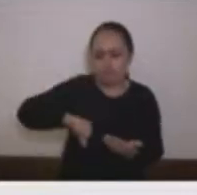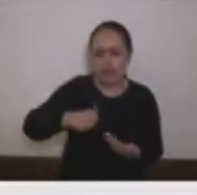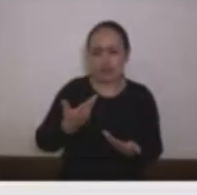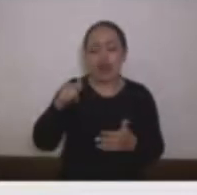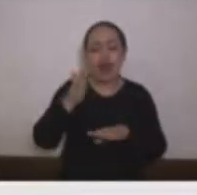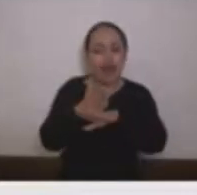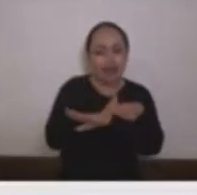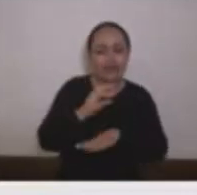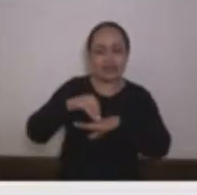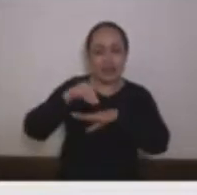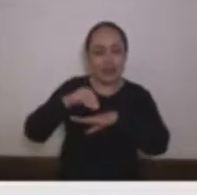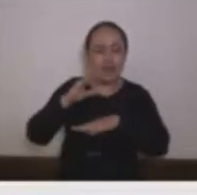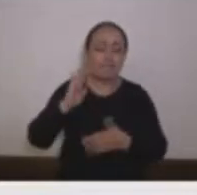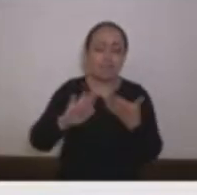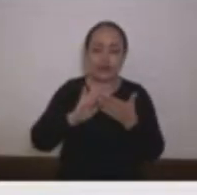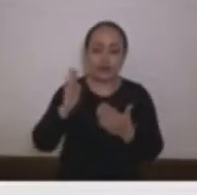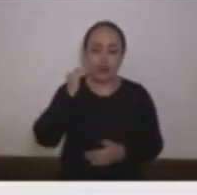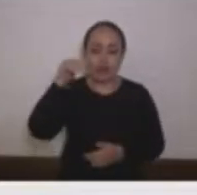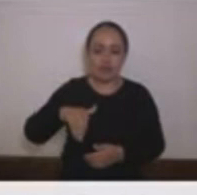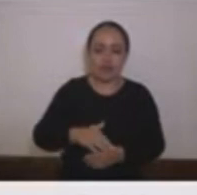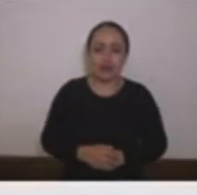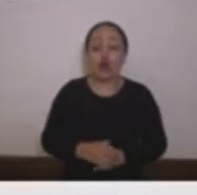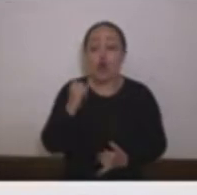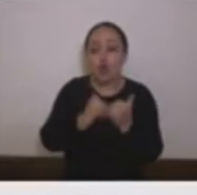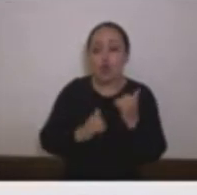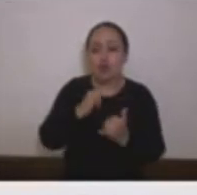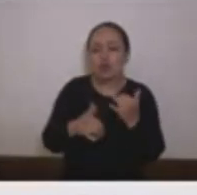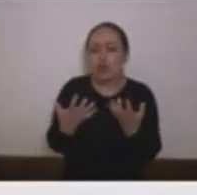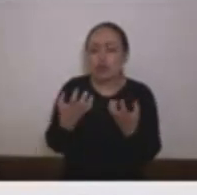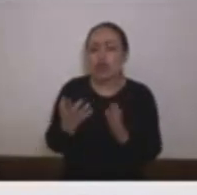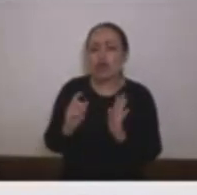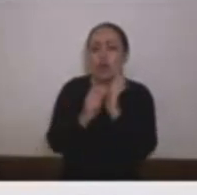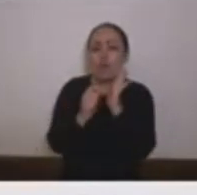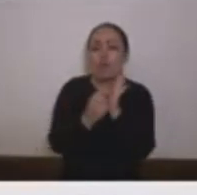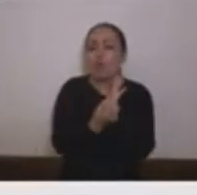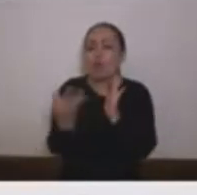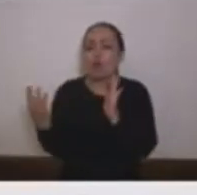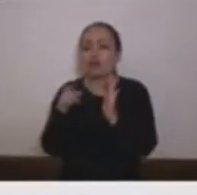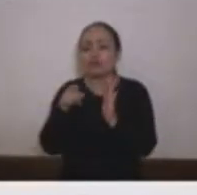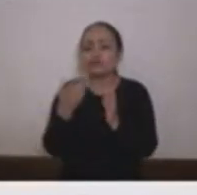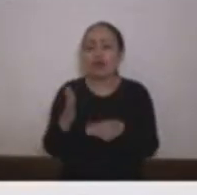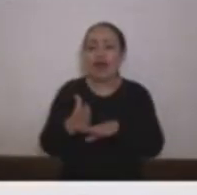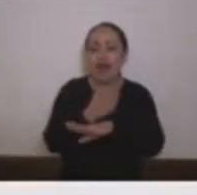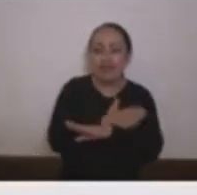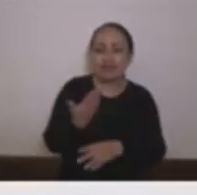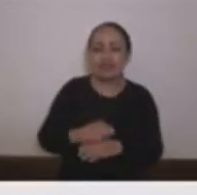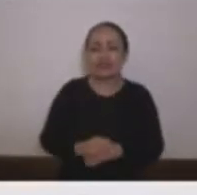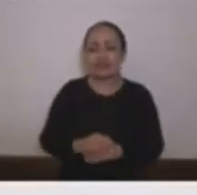y por último nos gustaría saber cuál fue su puntuación en el concurso para la Contraloría de Antioquia realizado por la Universidad Nacional